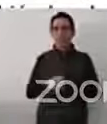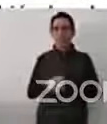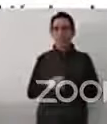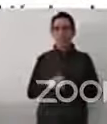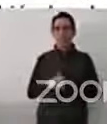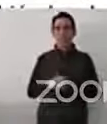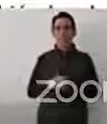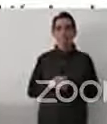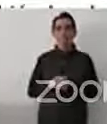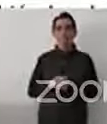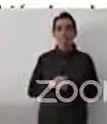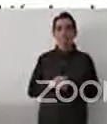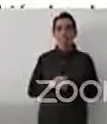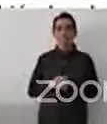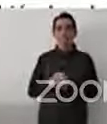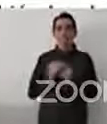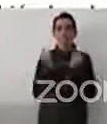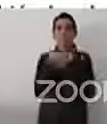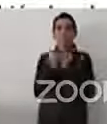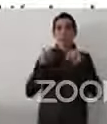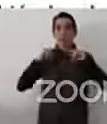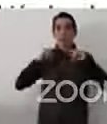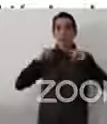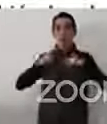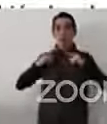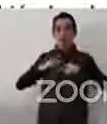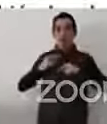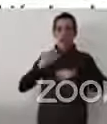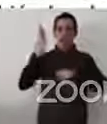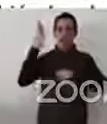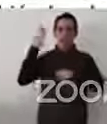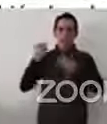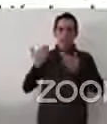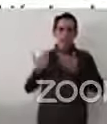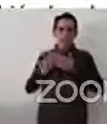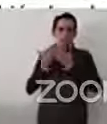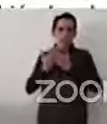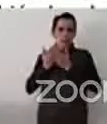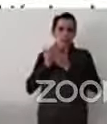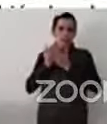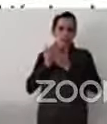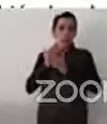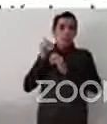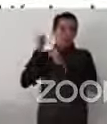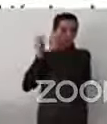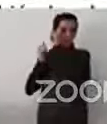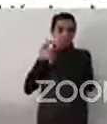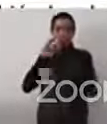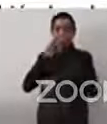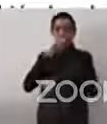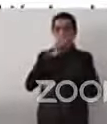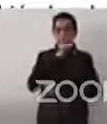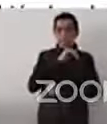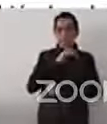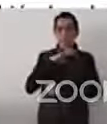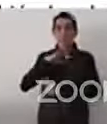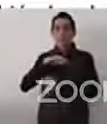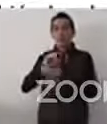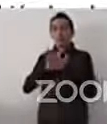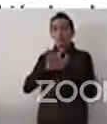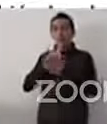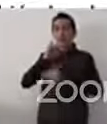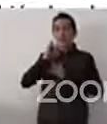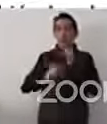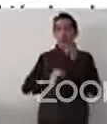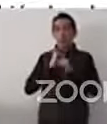afrodescendientes con estos dos instrumentos en derecho internacional llamamos de soplo, porque no